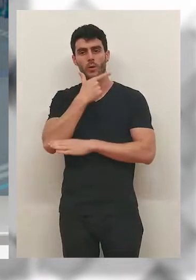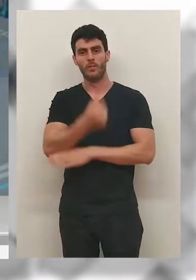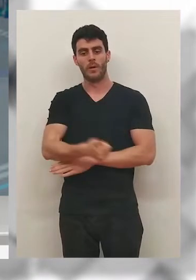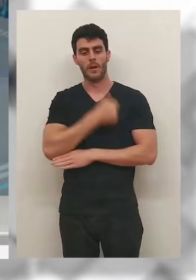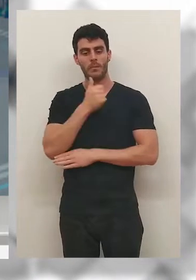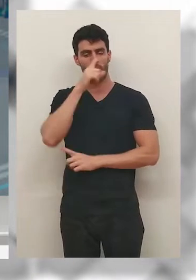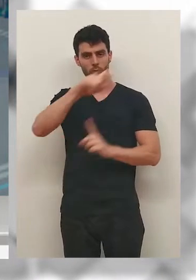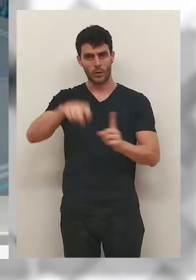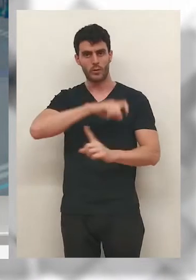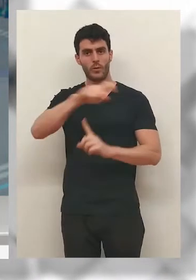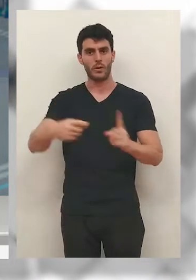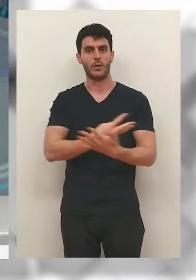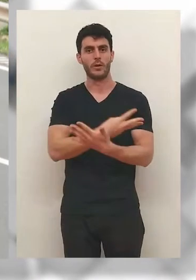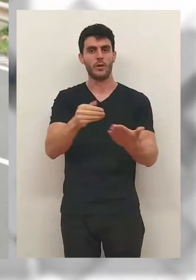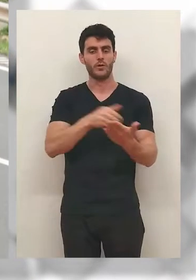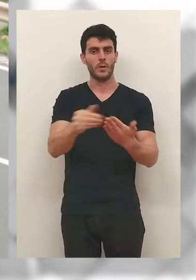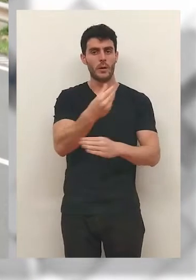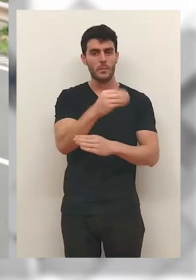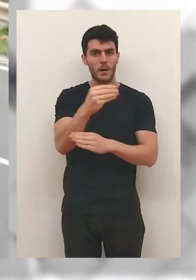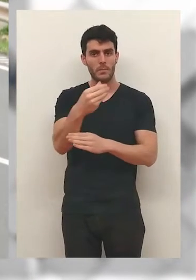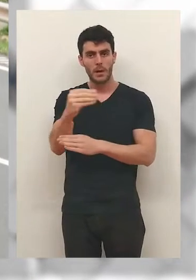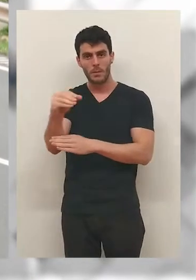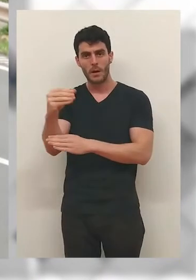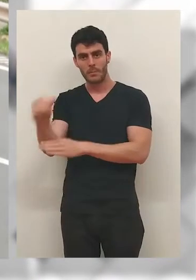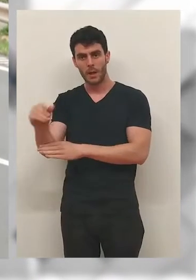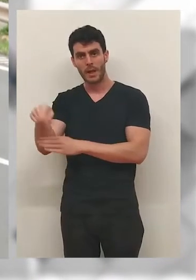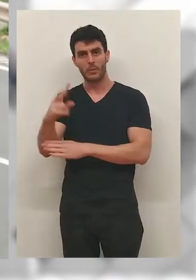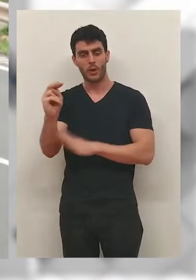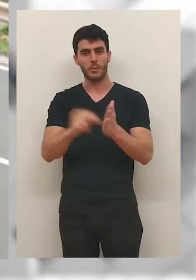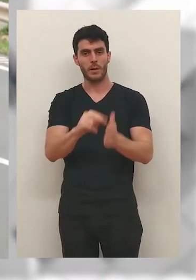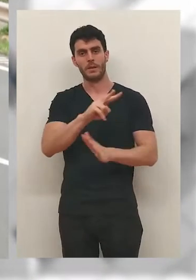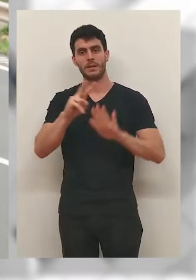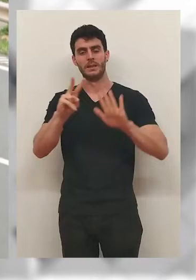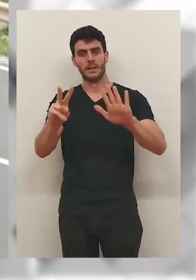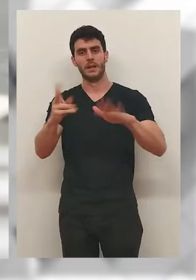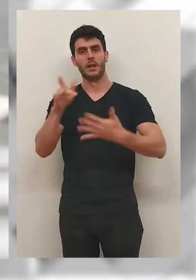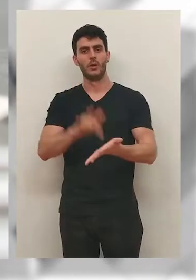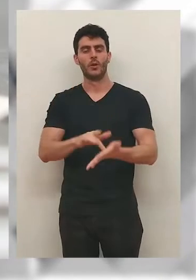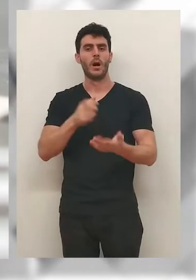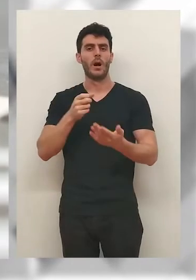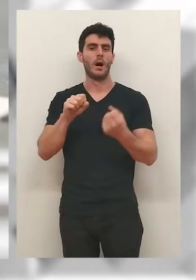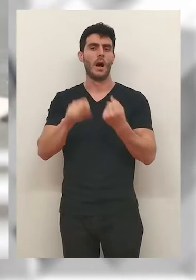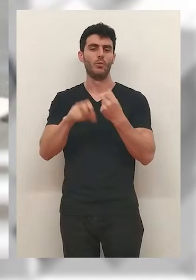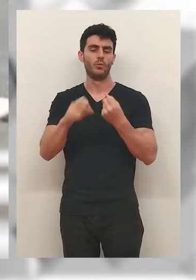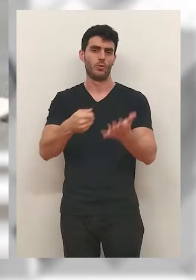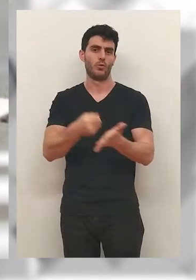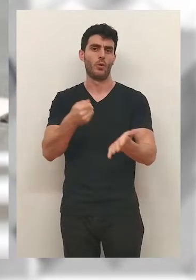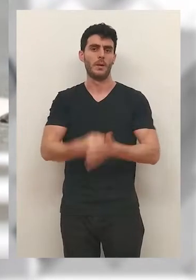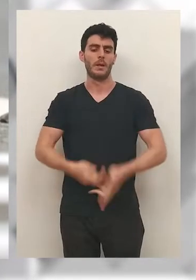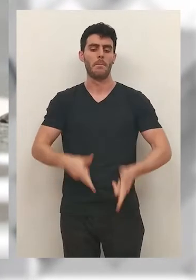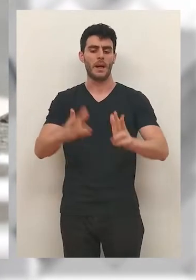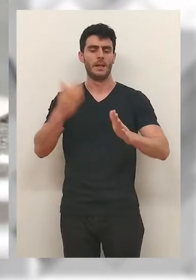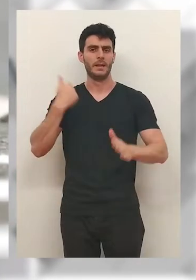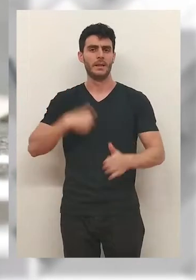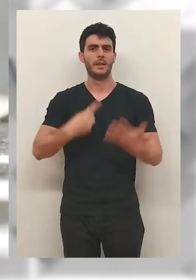a los centros de salud o institutos. Cada año la previsión es invertir unos 18 millones y el salto llegará en 2027 cuando la autopista ya esté